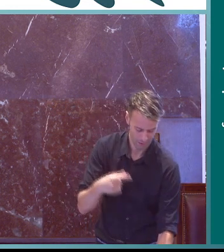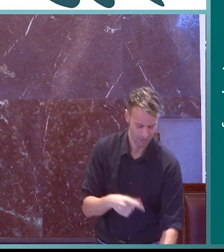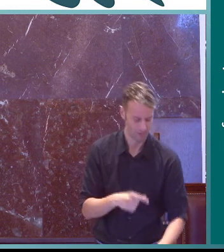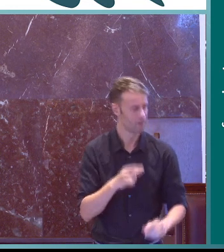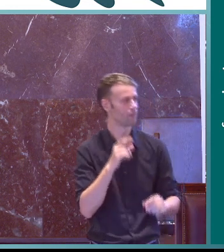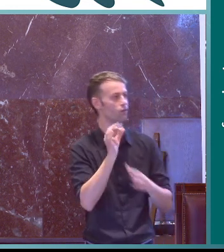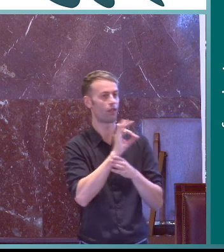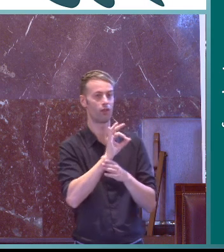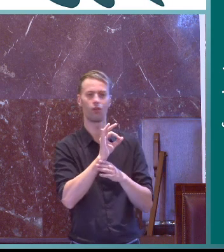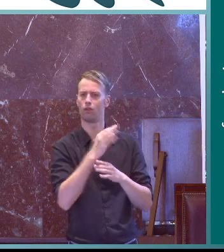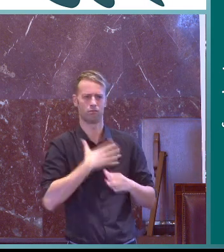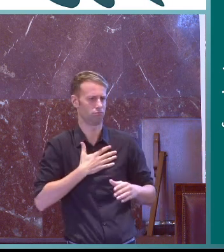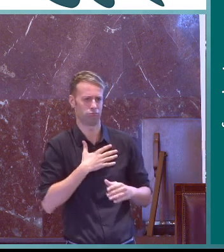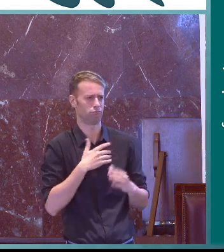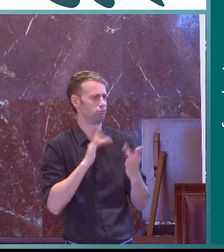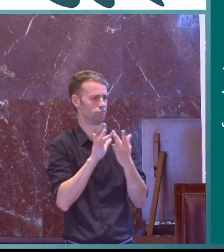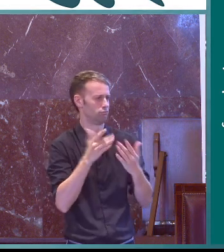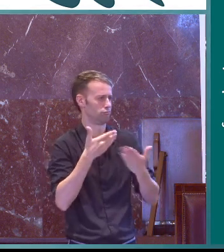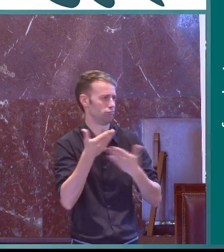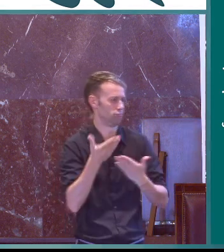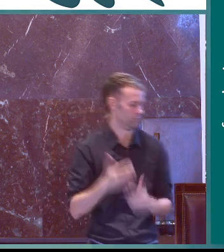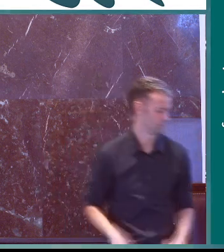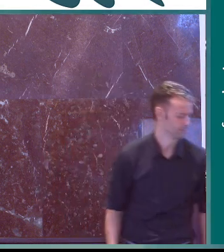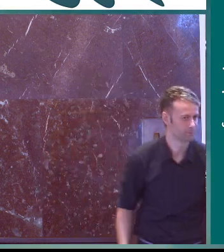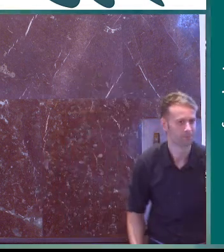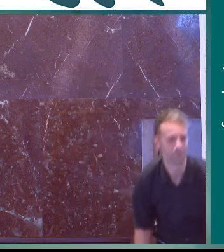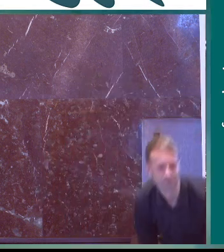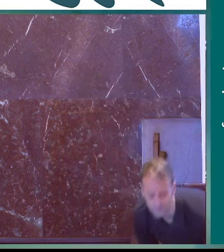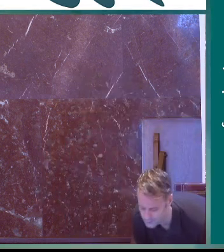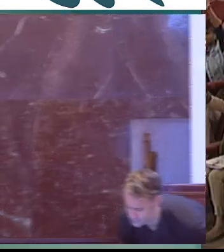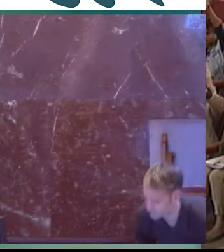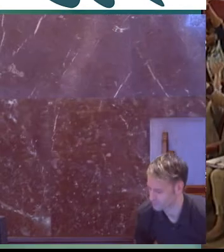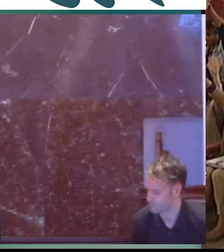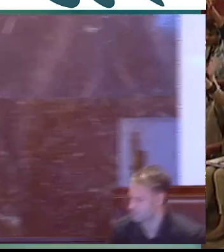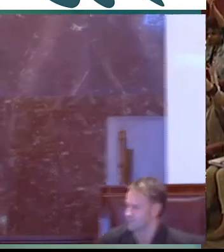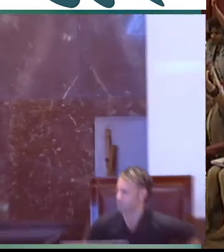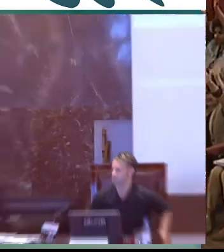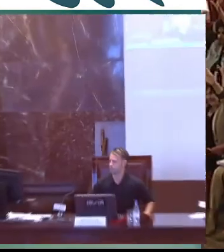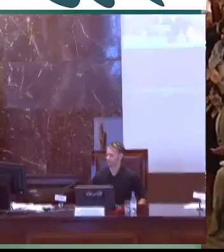contacto conmigo tenéis aquí una dirección de email de la Fundación Cense y yo estaré encantado de atenderos gracias